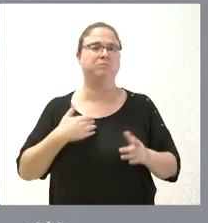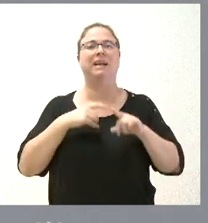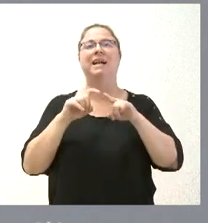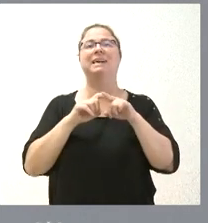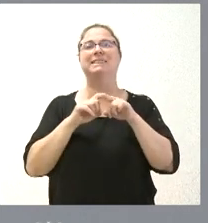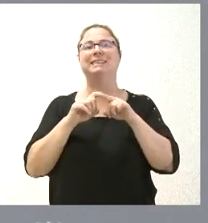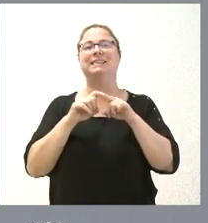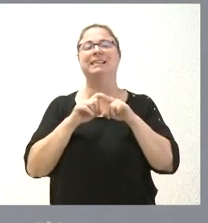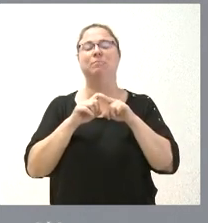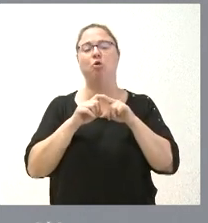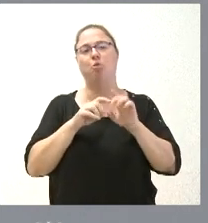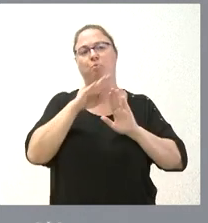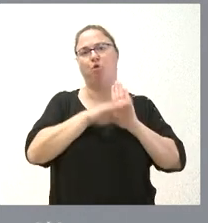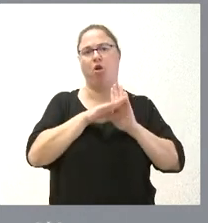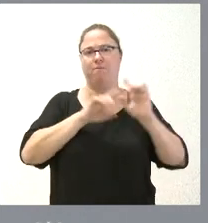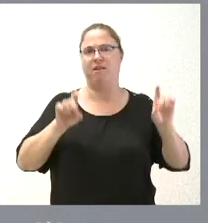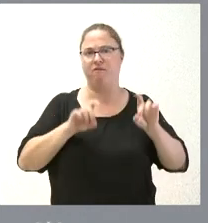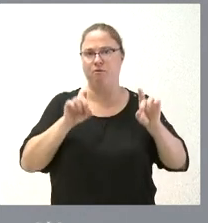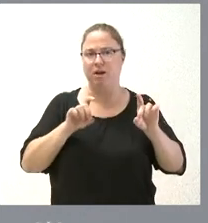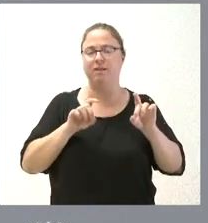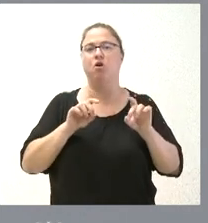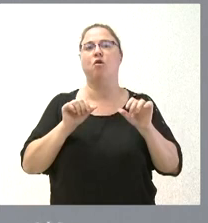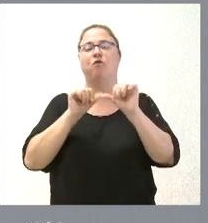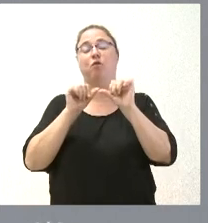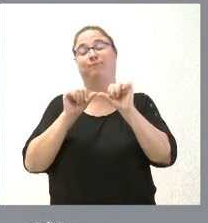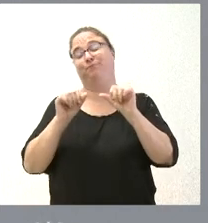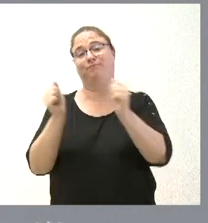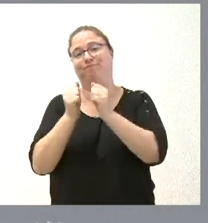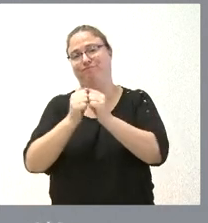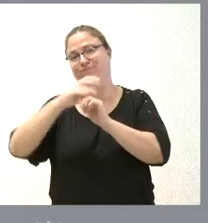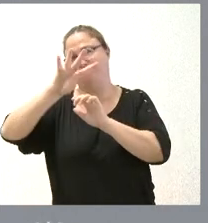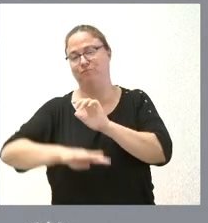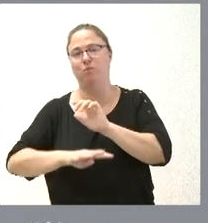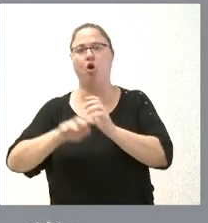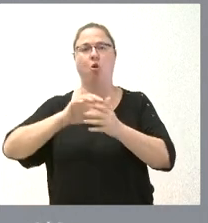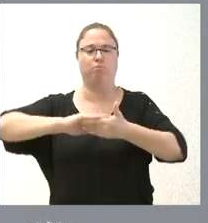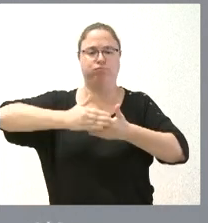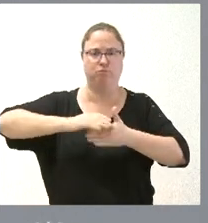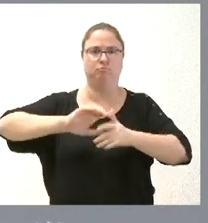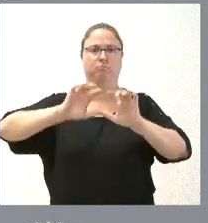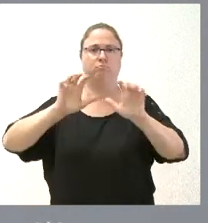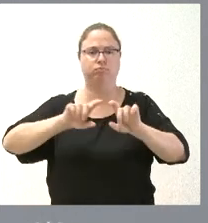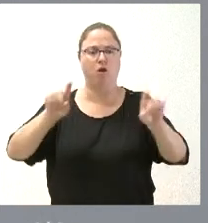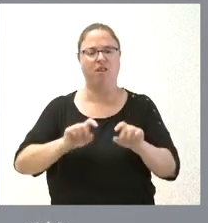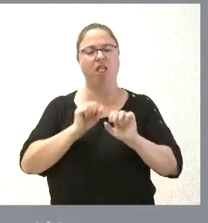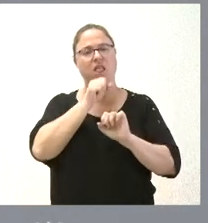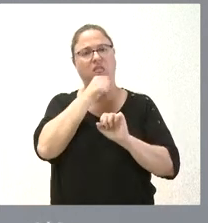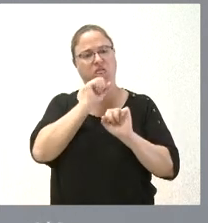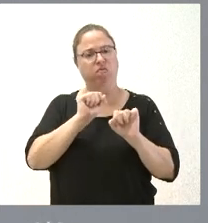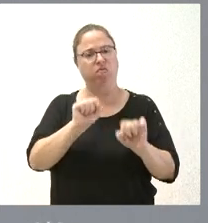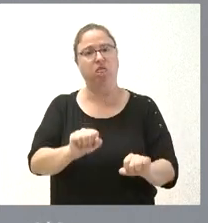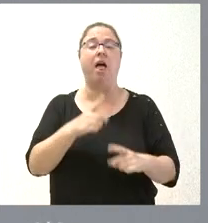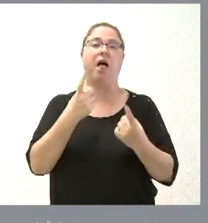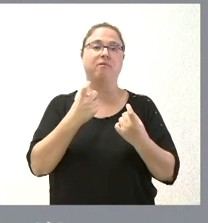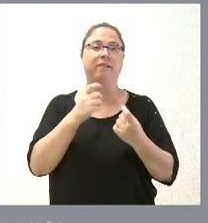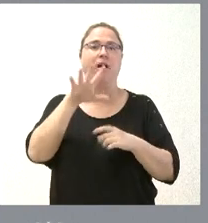de hardware el tipo de medios tecnológicos que hayamos venido implantando pues habrán quedado obsoletos y requerirán nuevas inversiones